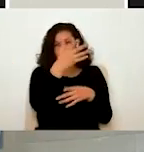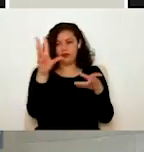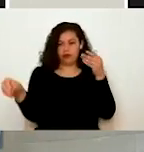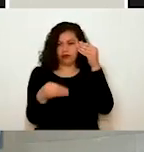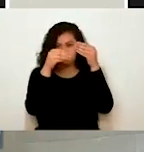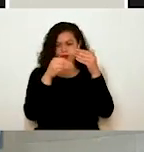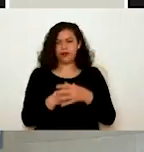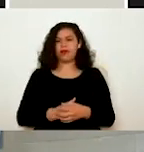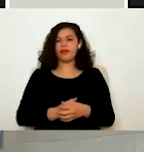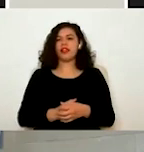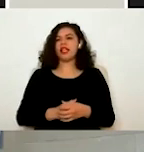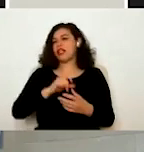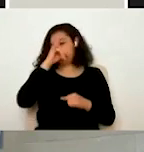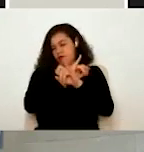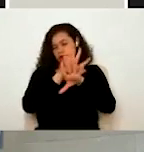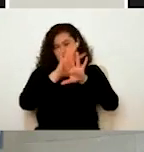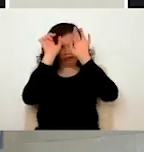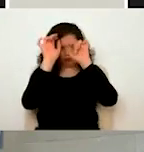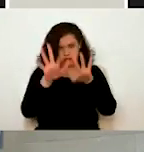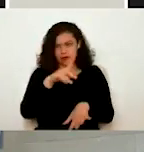Y los datos que llenamos, ¿no? Que son los mismos.